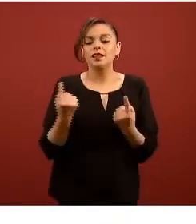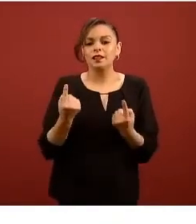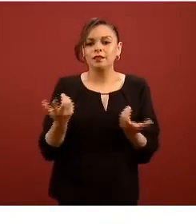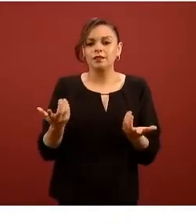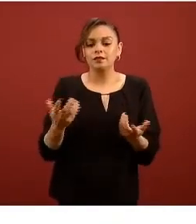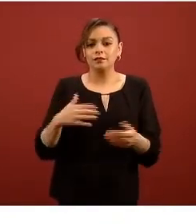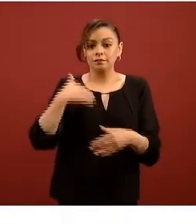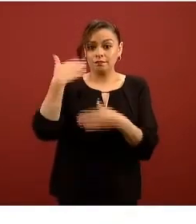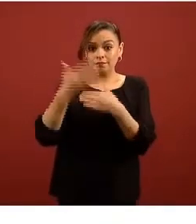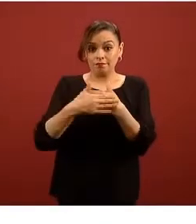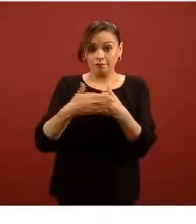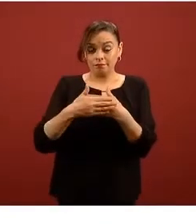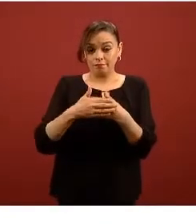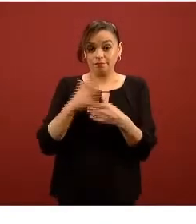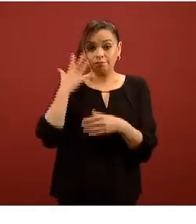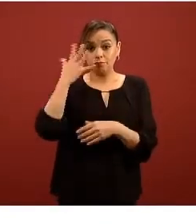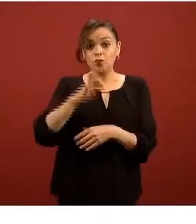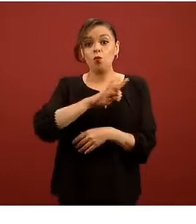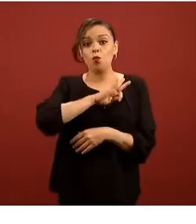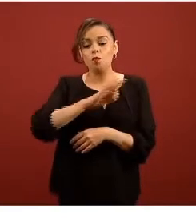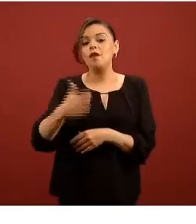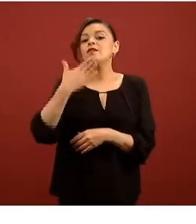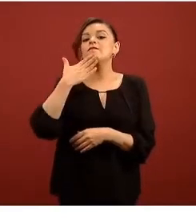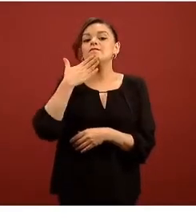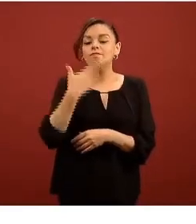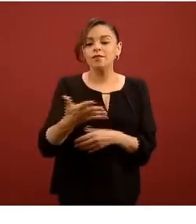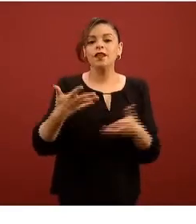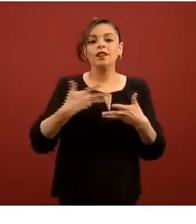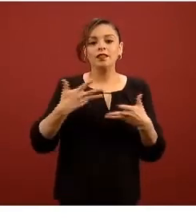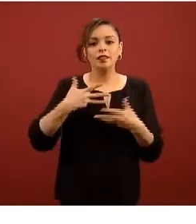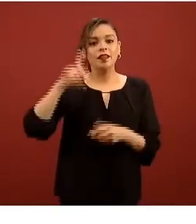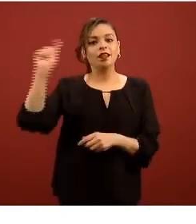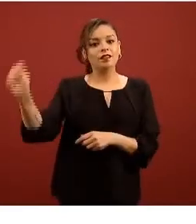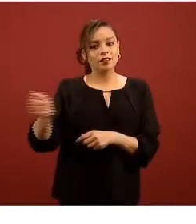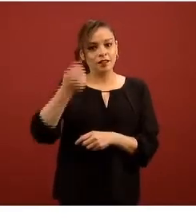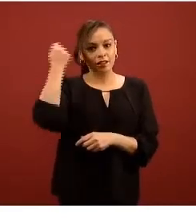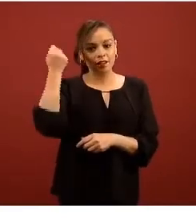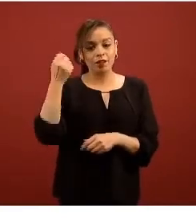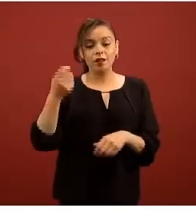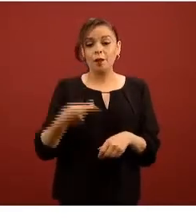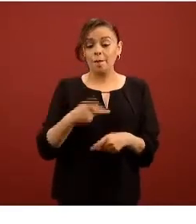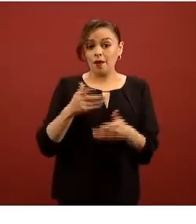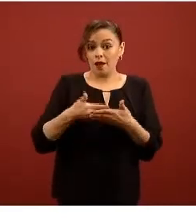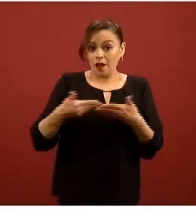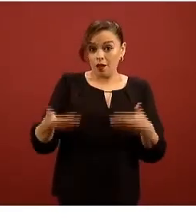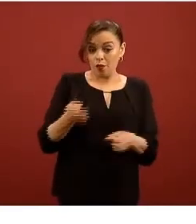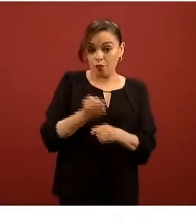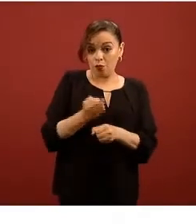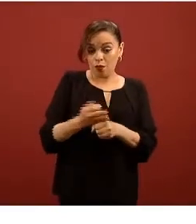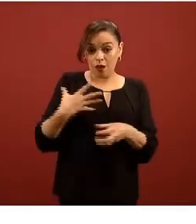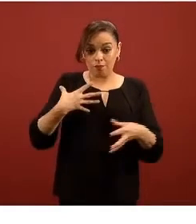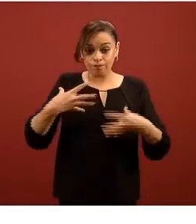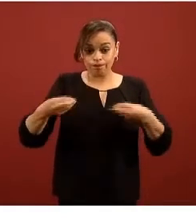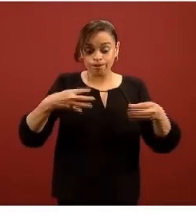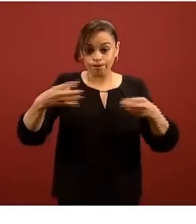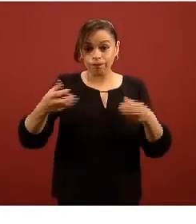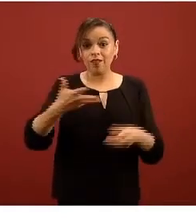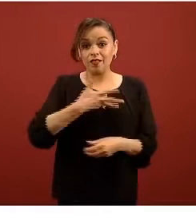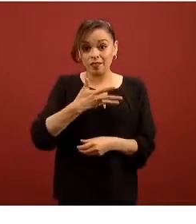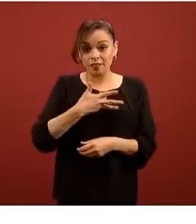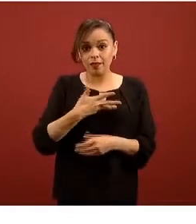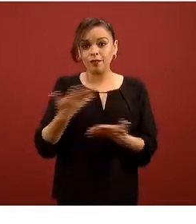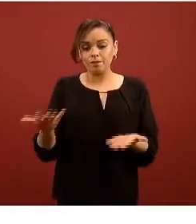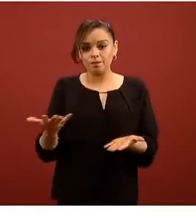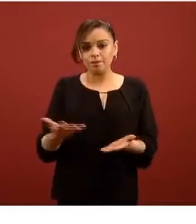a tener una independencia o seguridad tecnológica pero ante esta pandemia el reto concreto que nos planteó el